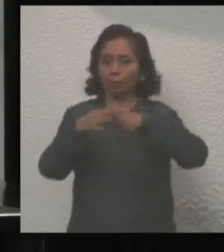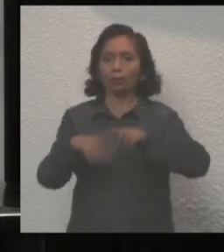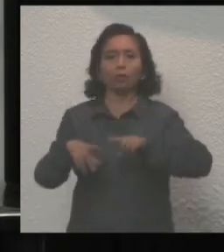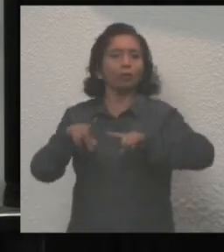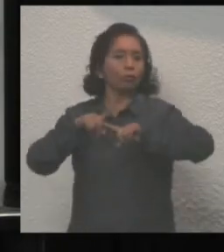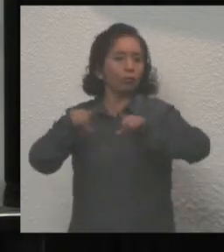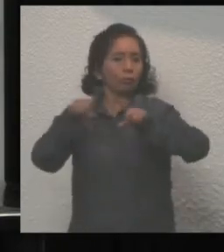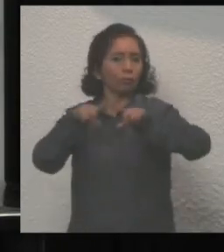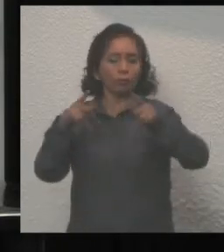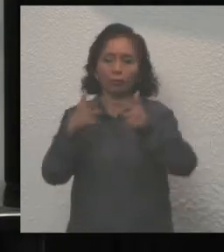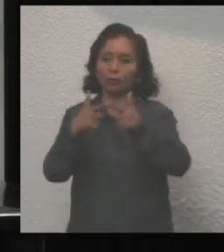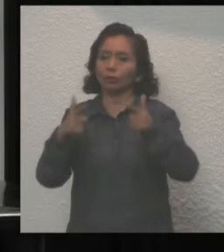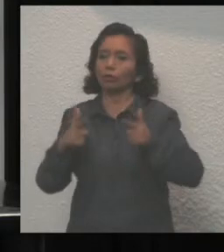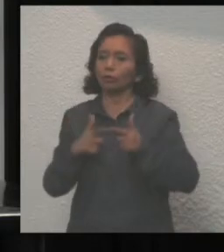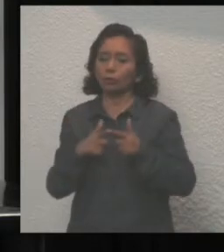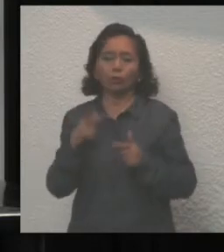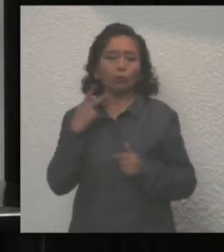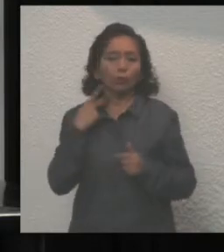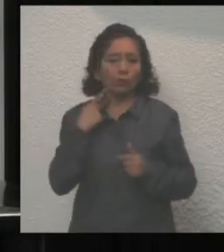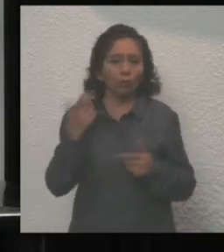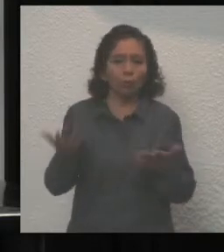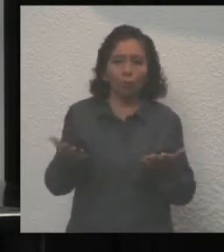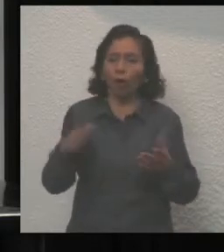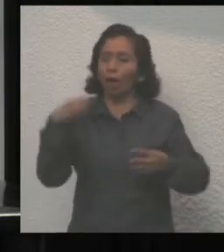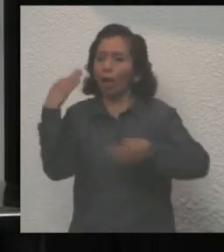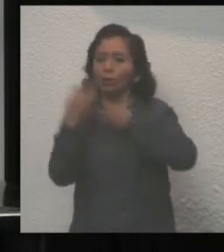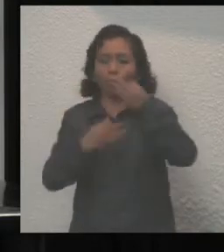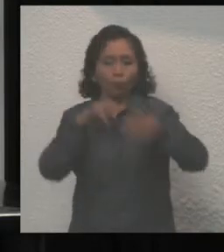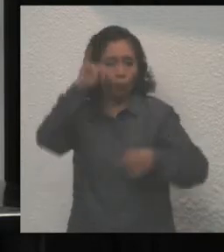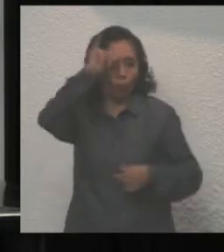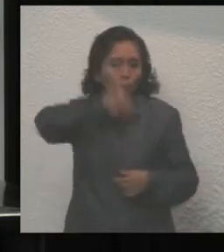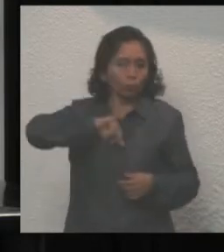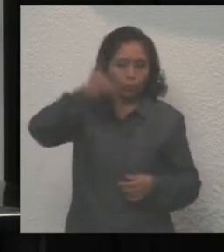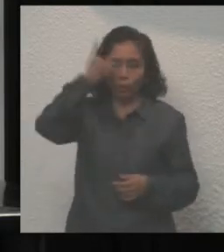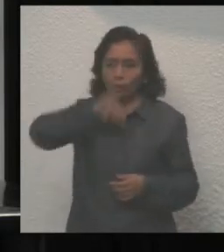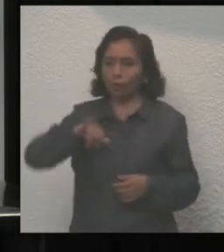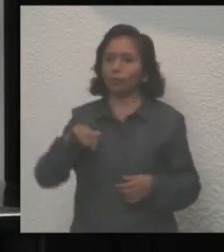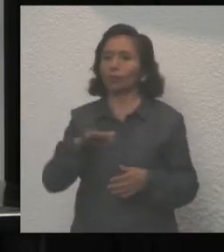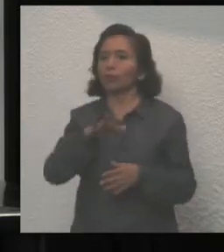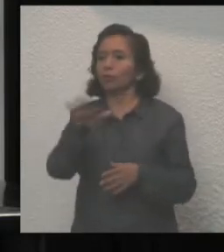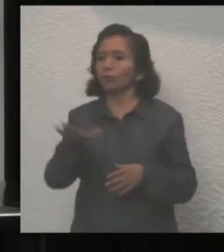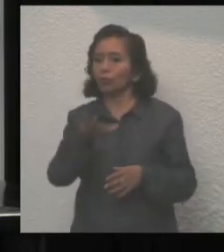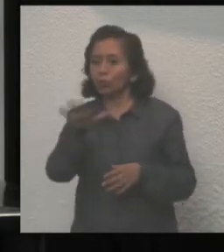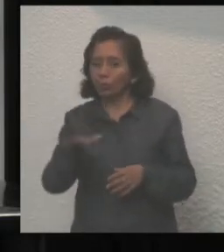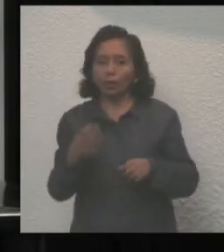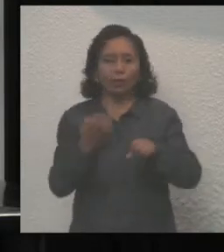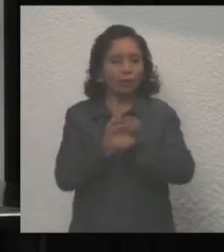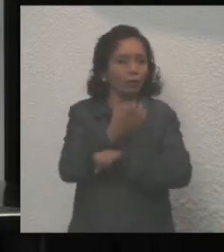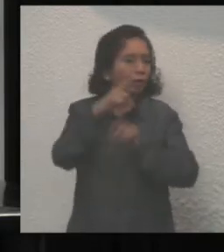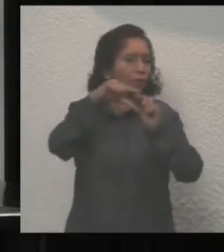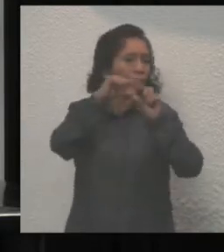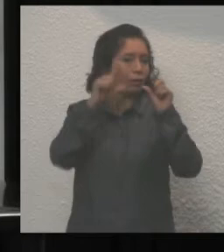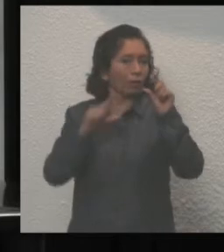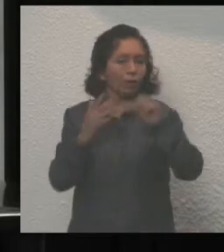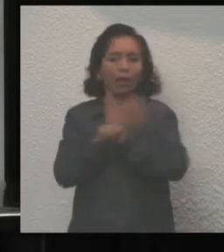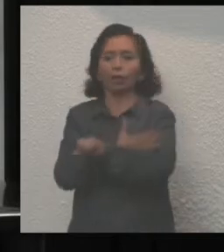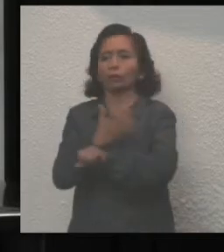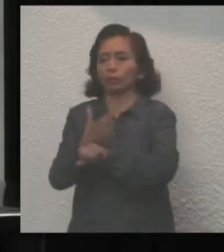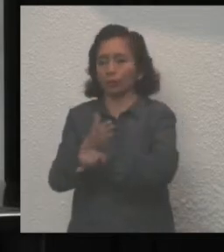políticos. A todas las autoridades municipales, estatales y federales que nos acompañan.